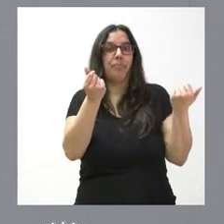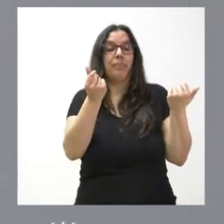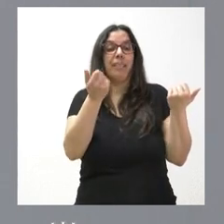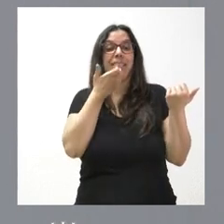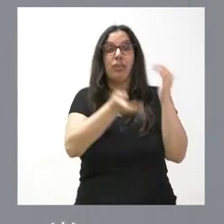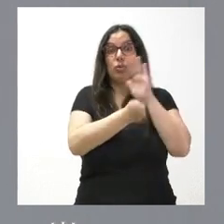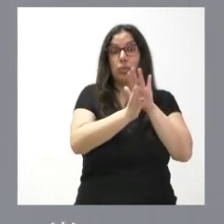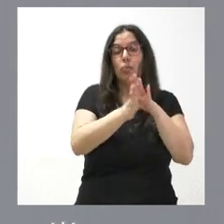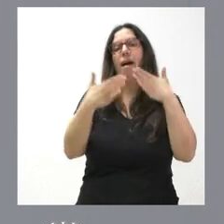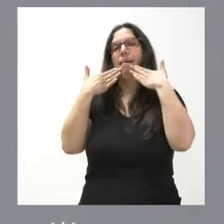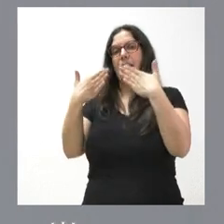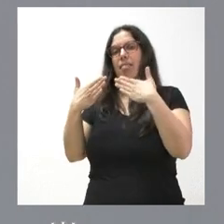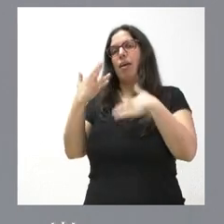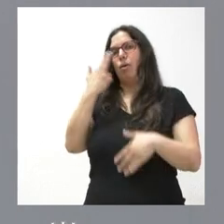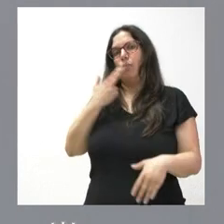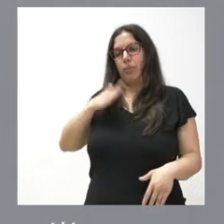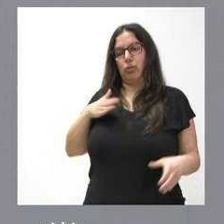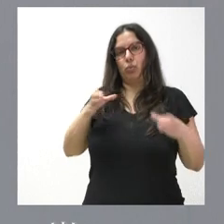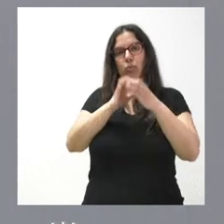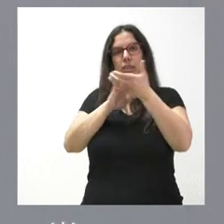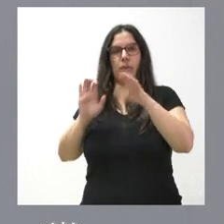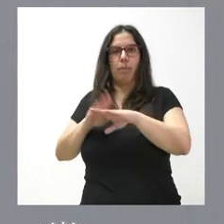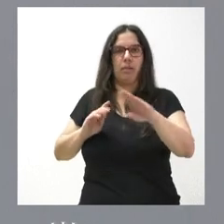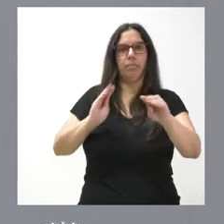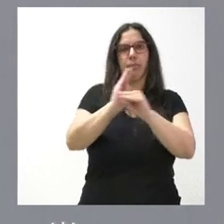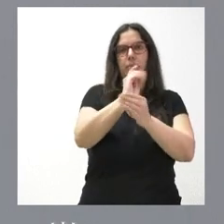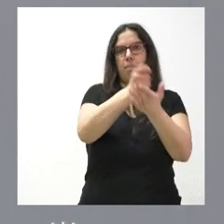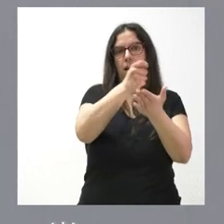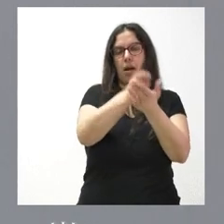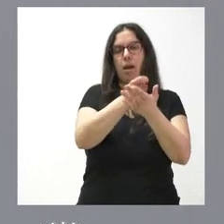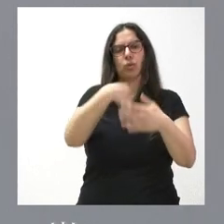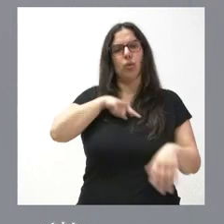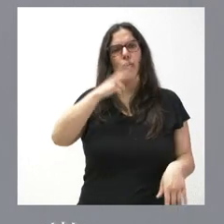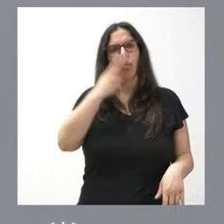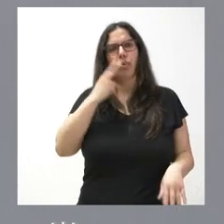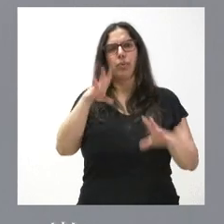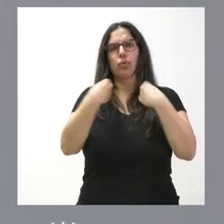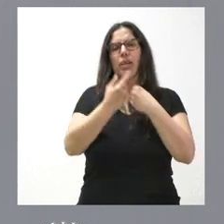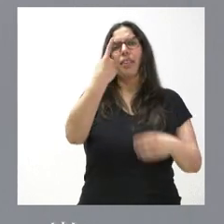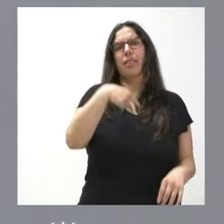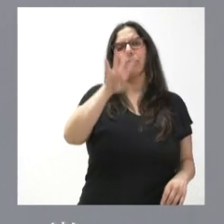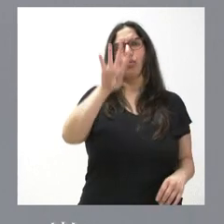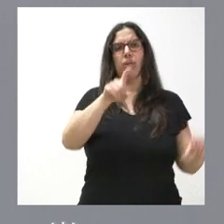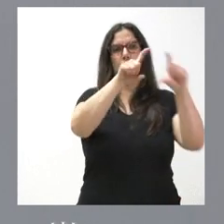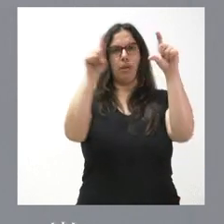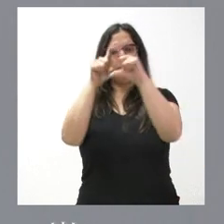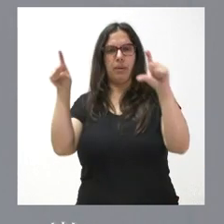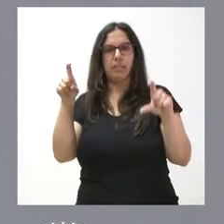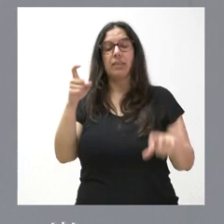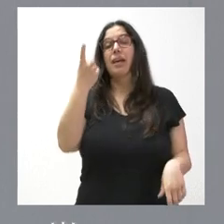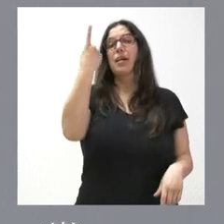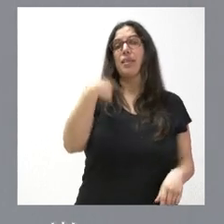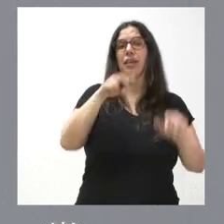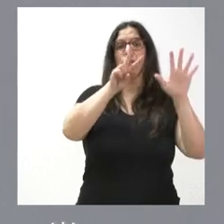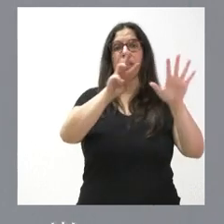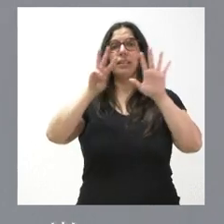mantienen es gracias a este compromiso de la Junta de Castilla y León, que es un compromiso que hacemos con 104 empresas, con 178